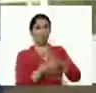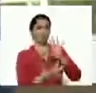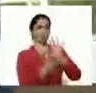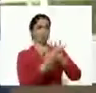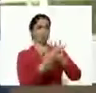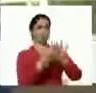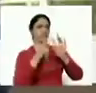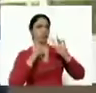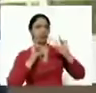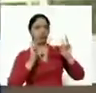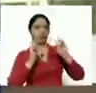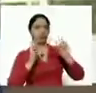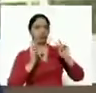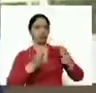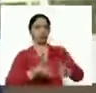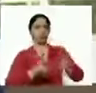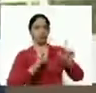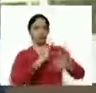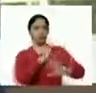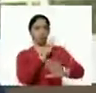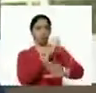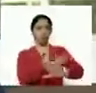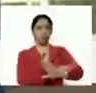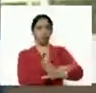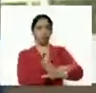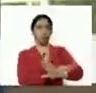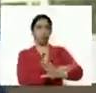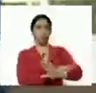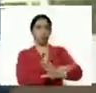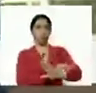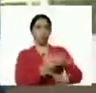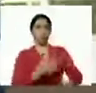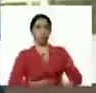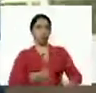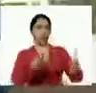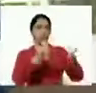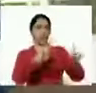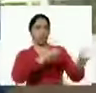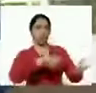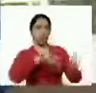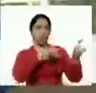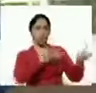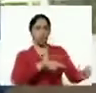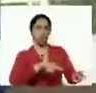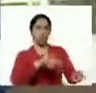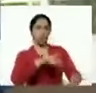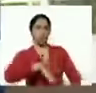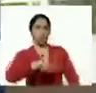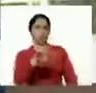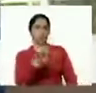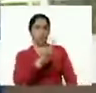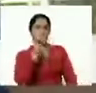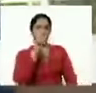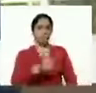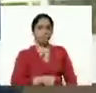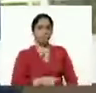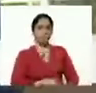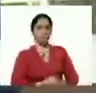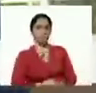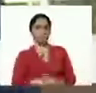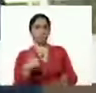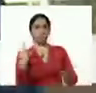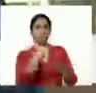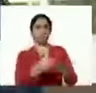de activación y fortalecimiento de las bolsas agrícolas a nivel nacional. Y por otro lado, también los esquemas de